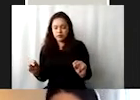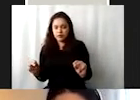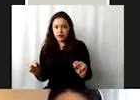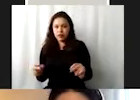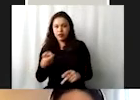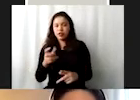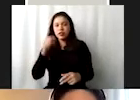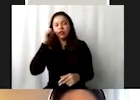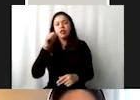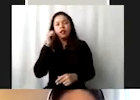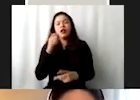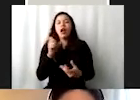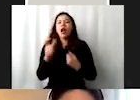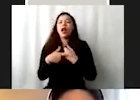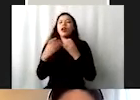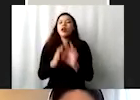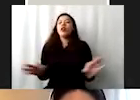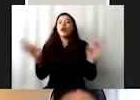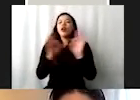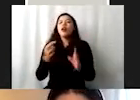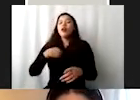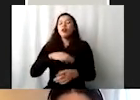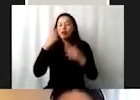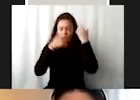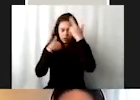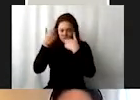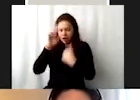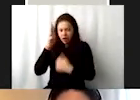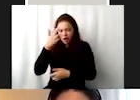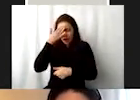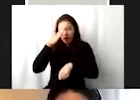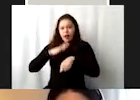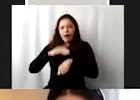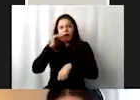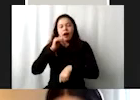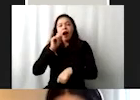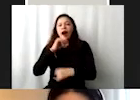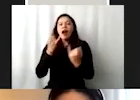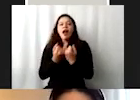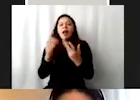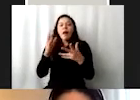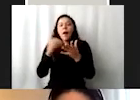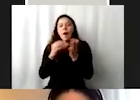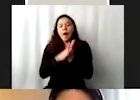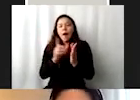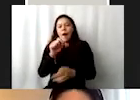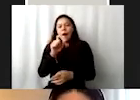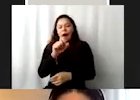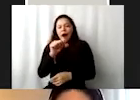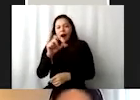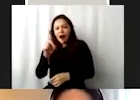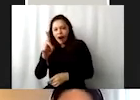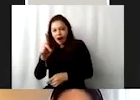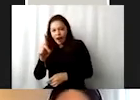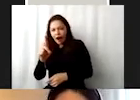es un imperativo que debemos de tener en cuenta. Entonces, así, otra vez, se divide la Agenda 2030. Se los mostré la ocasión pasada, pero